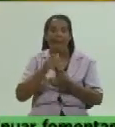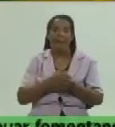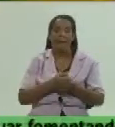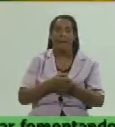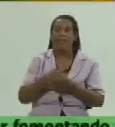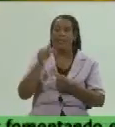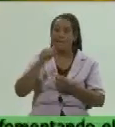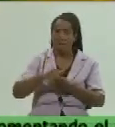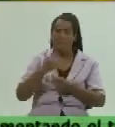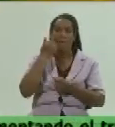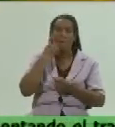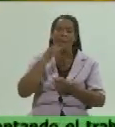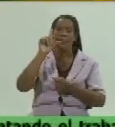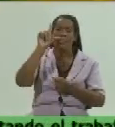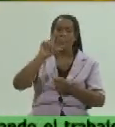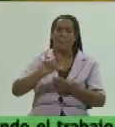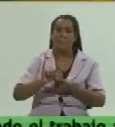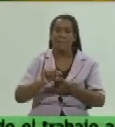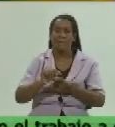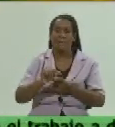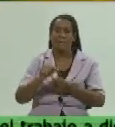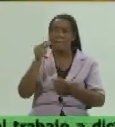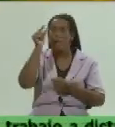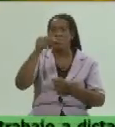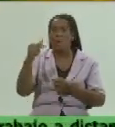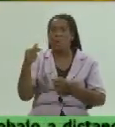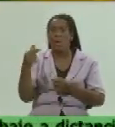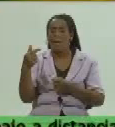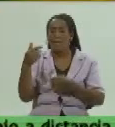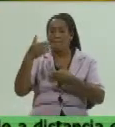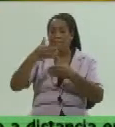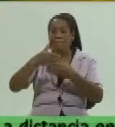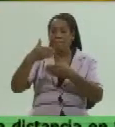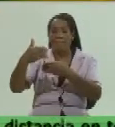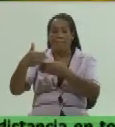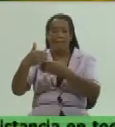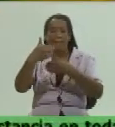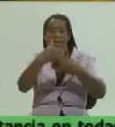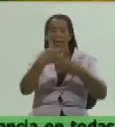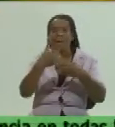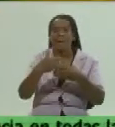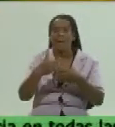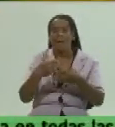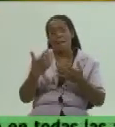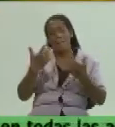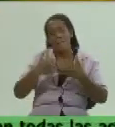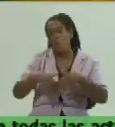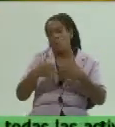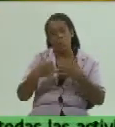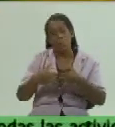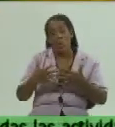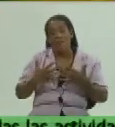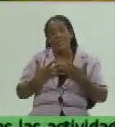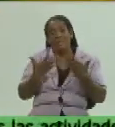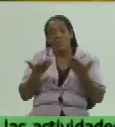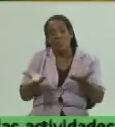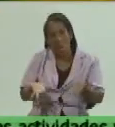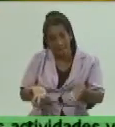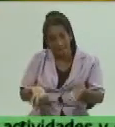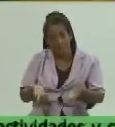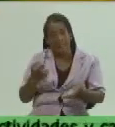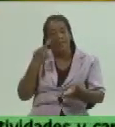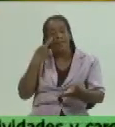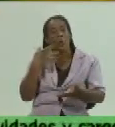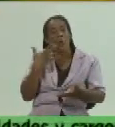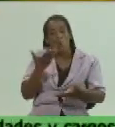también la cantidad de intermediarios y va a estimular también al productor yo creo que en esto hay que reconocerlo y bueno está bien